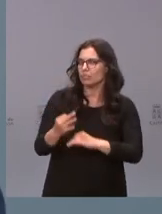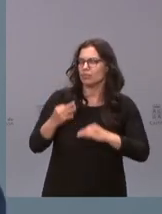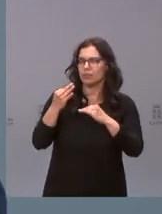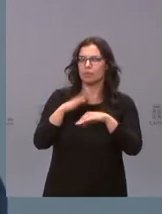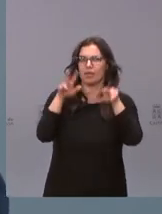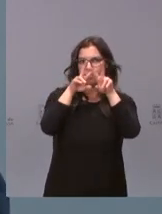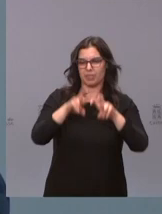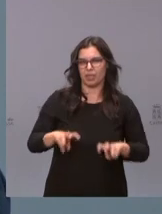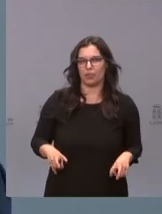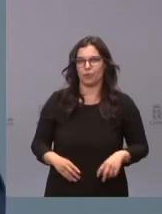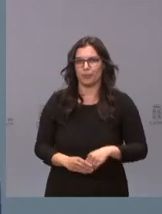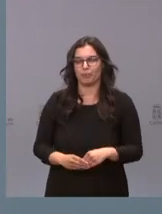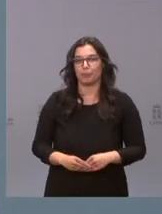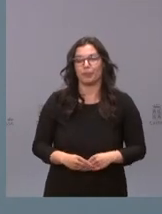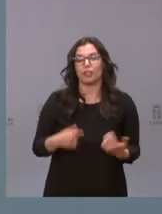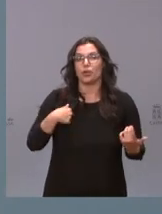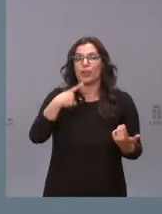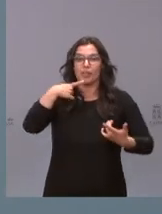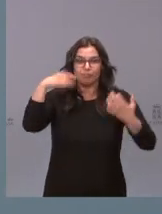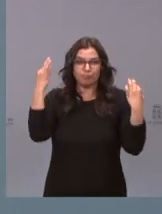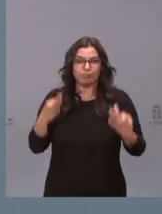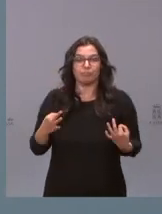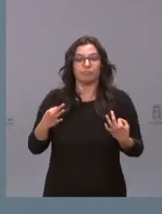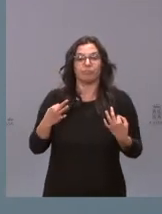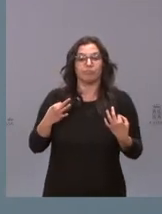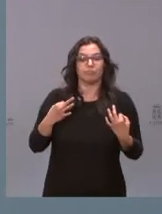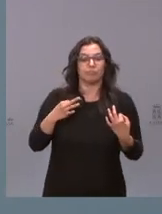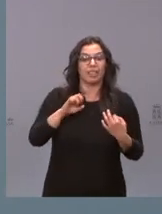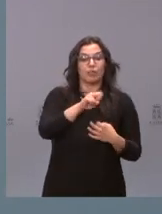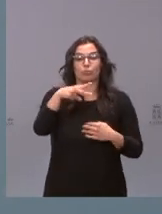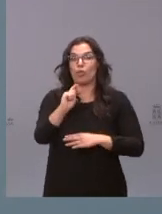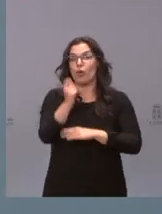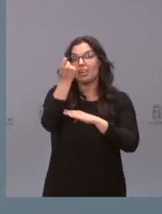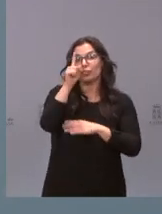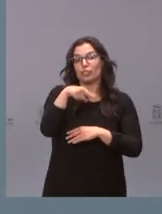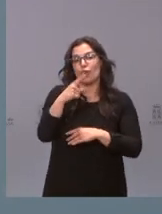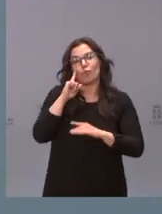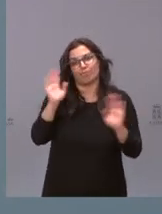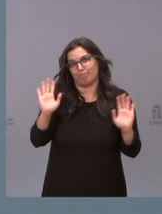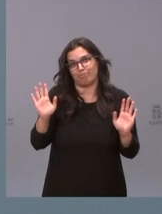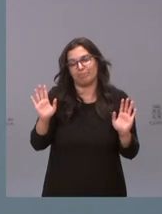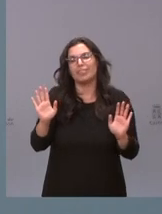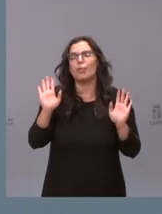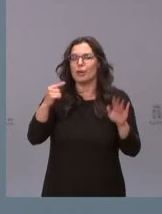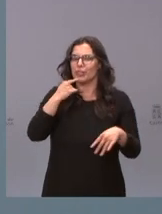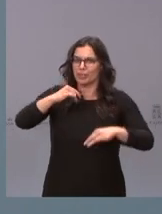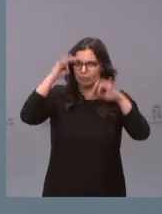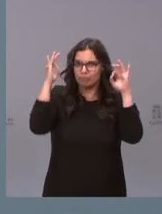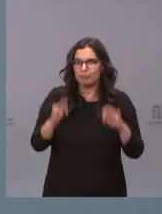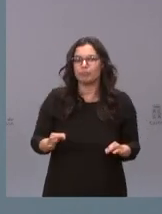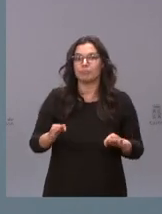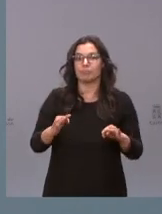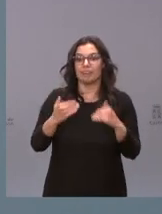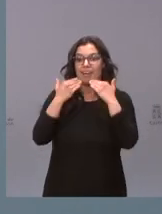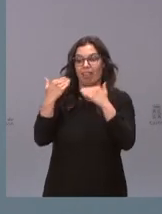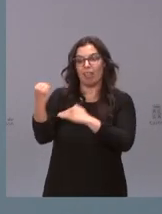investigación. No te puedo garantizar el éxito de este proyecto, lo digo de antemano, pero sí te puedo garantizar que, con el